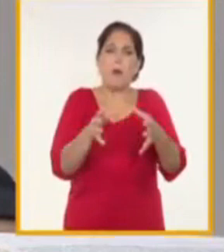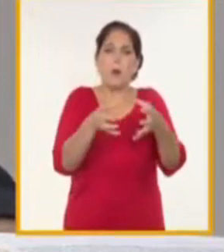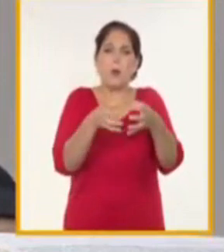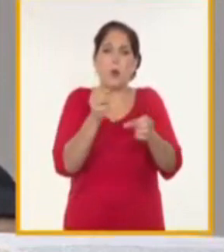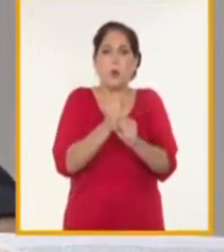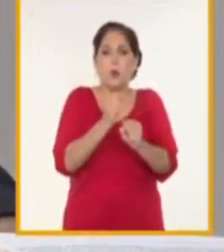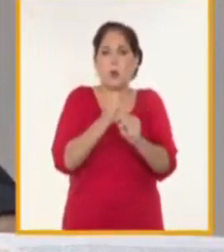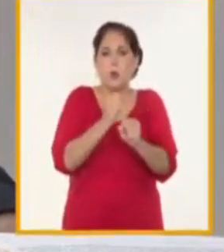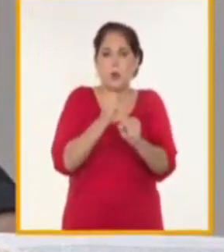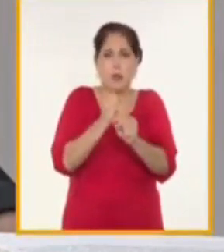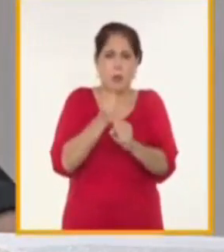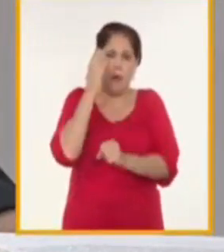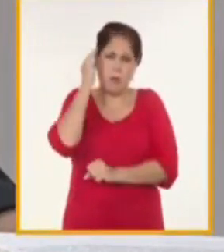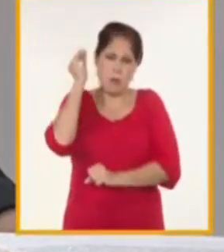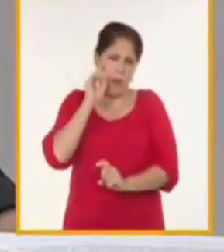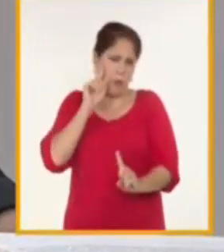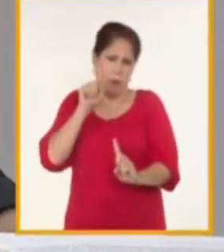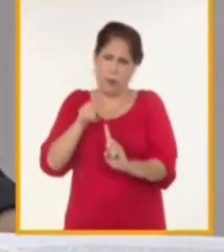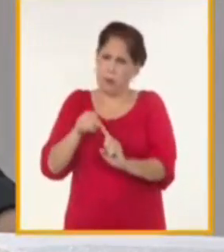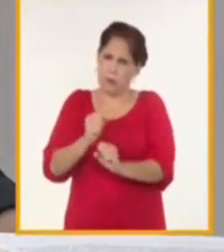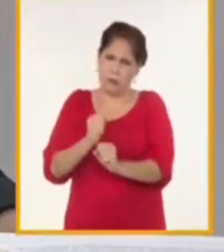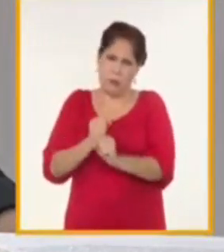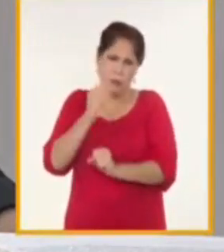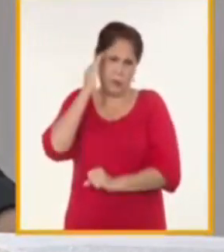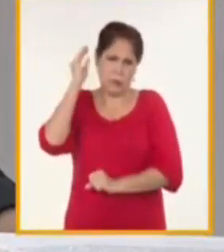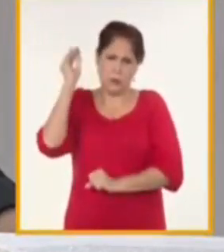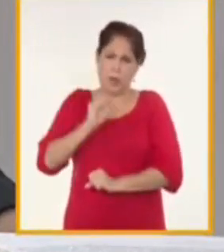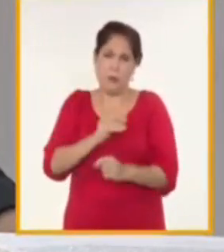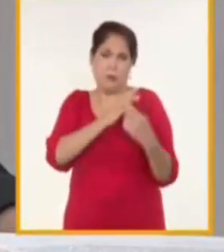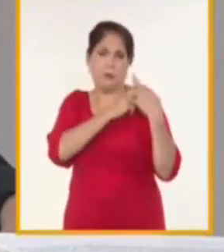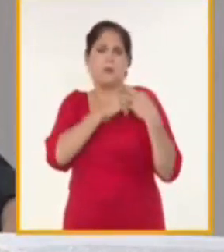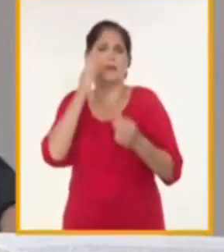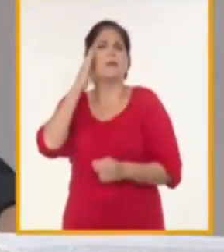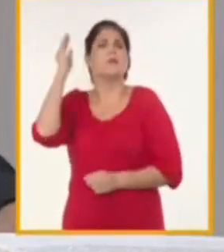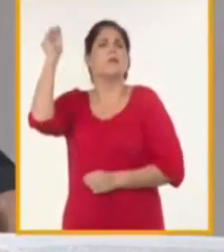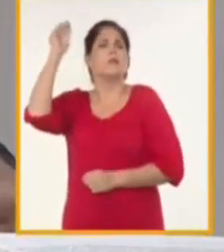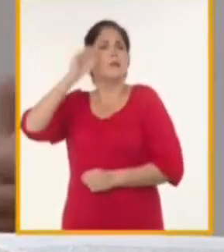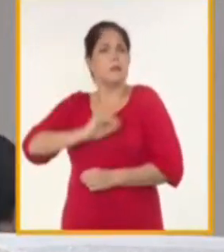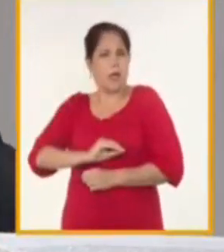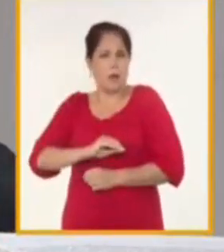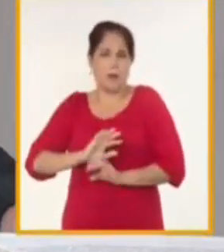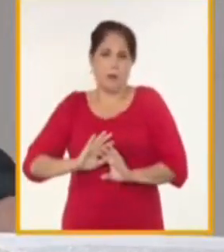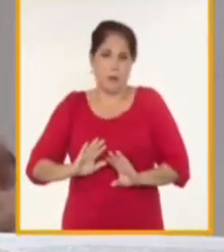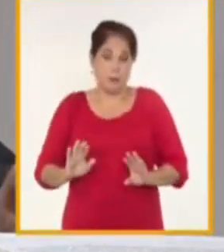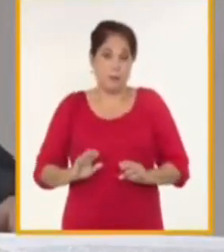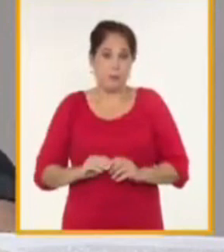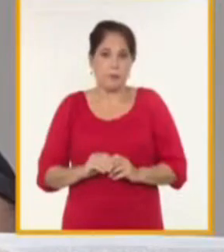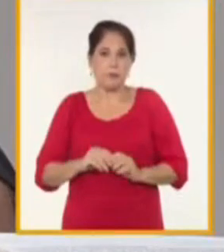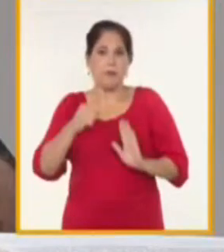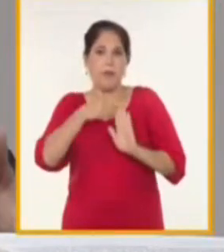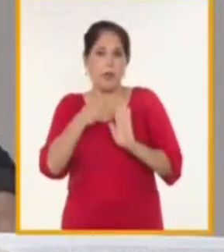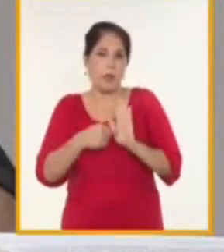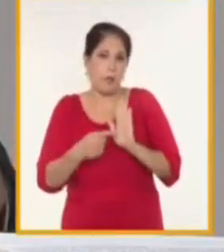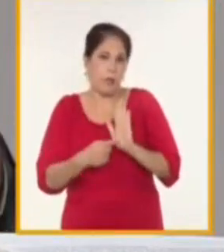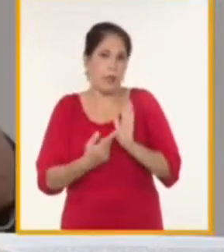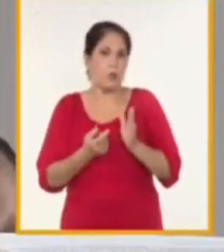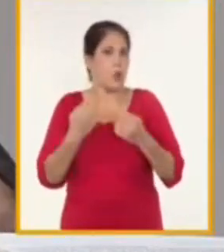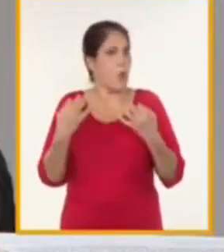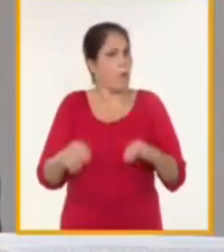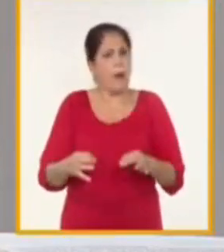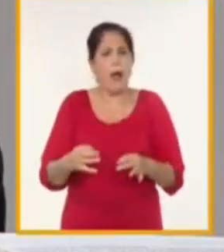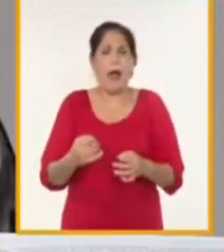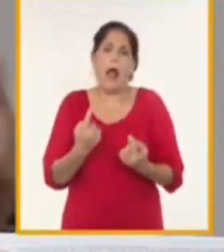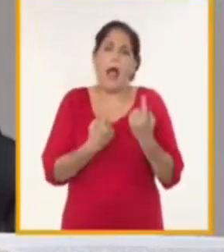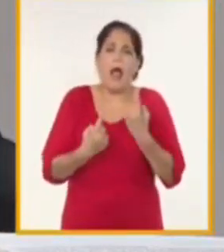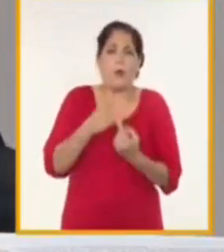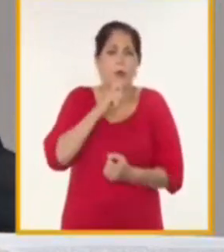trabajo que ha tenido muy clara su misión y su y su responsabilidad y que aparte de elementos lógicos de eficiencias en